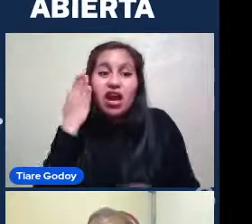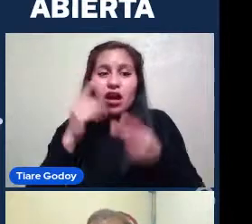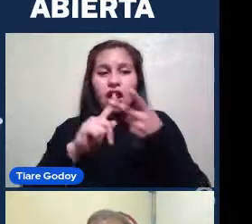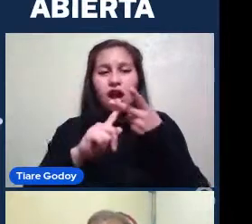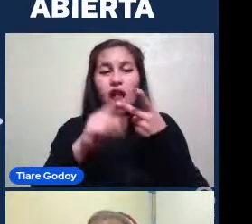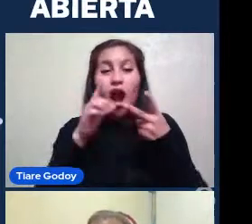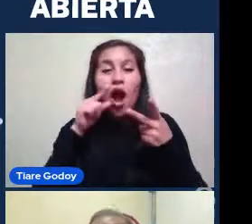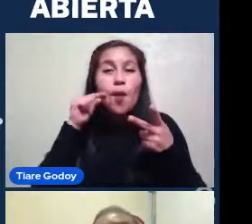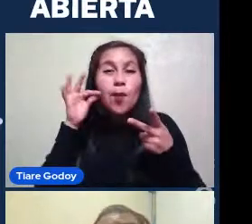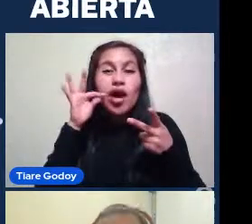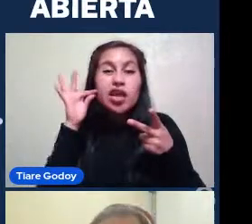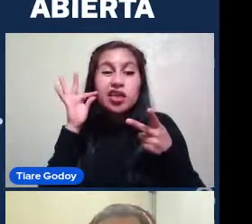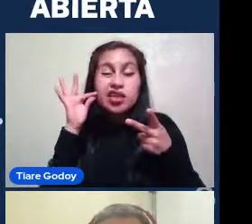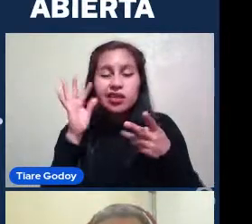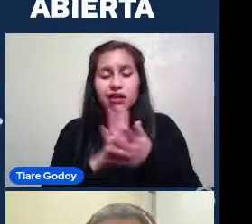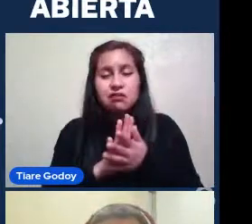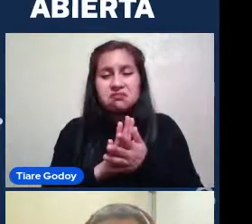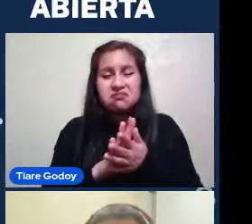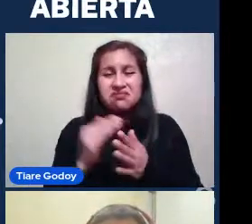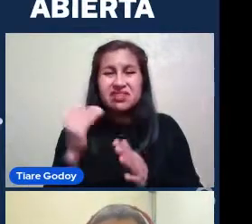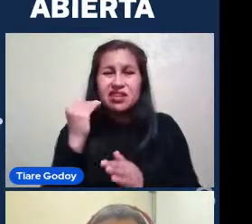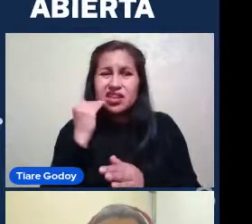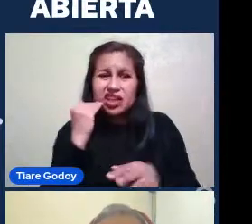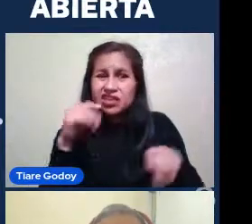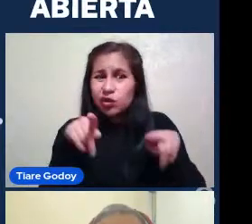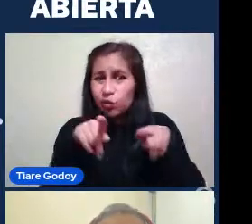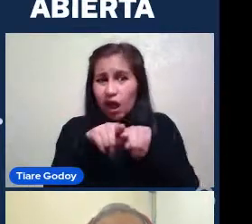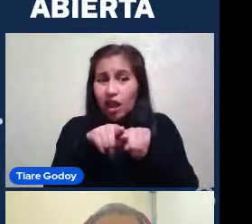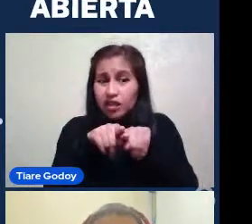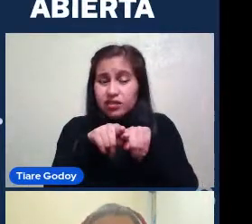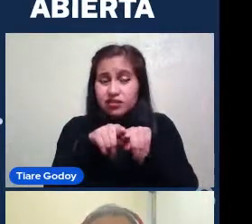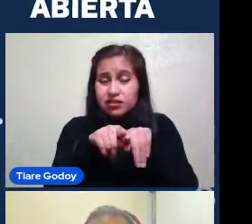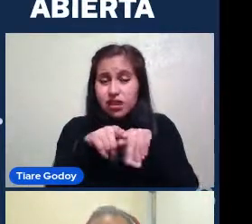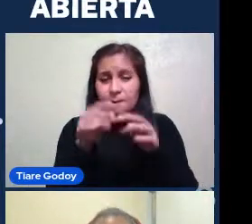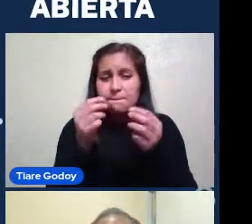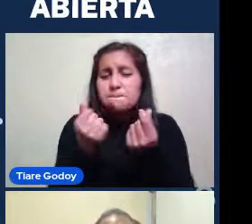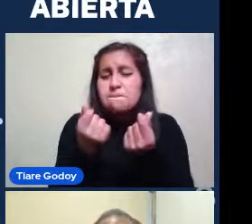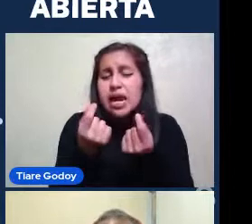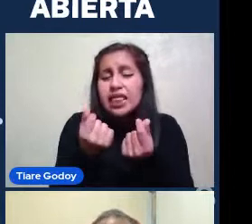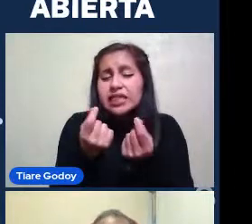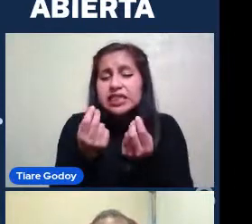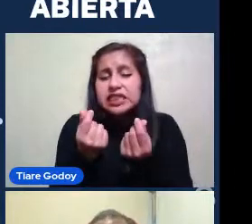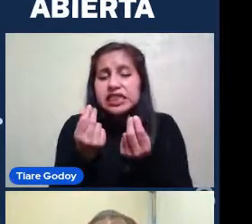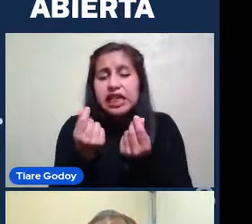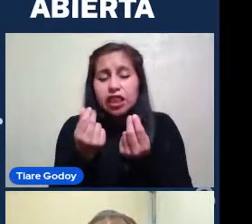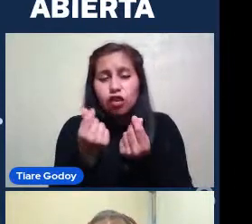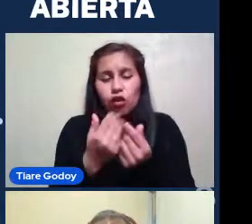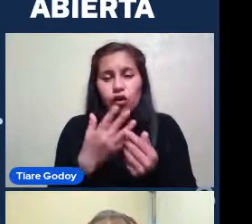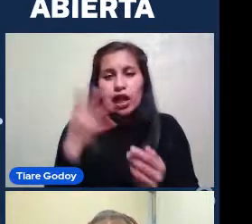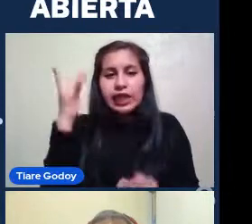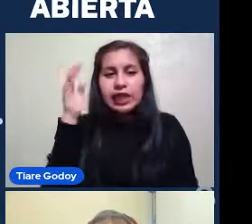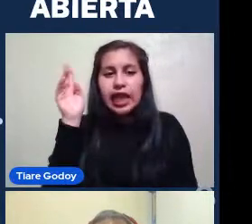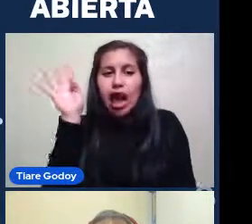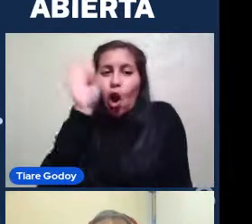extremadamente Similares Entre sí Bien Todas se ven De este color Pálido Que